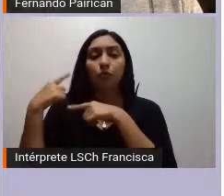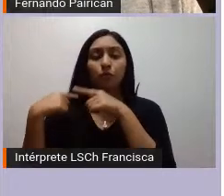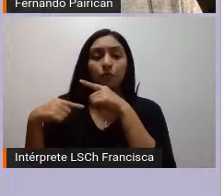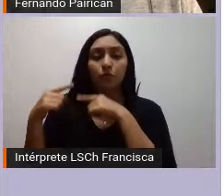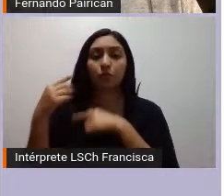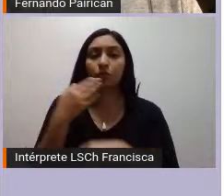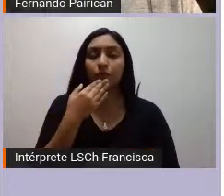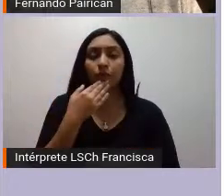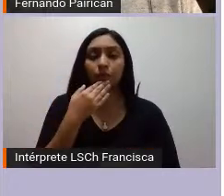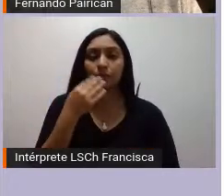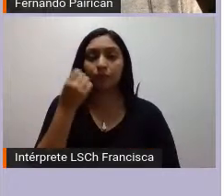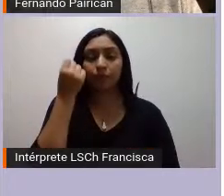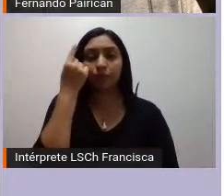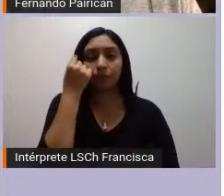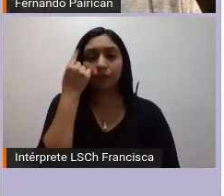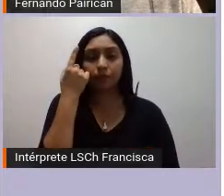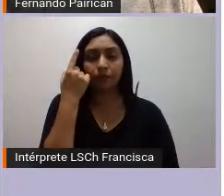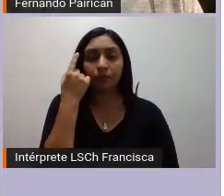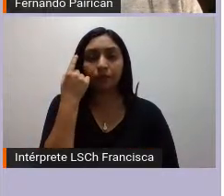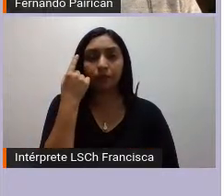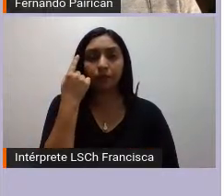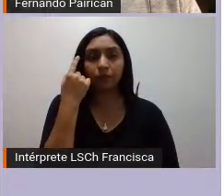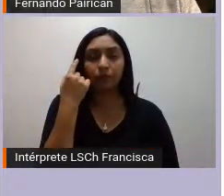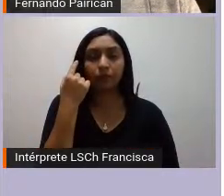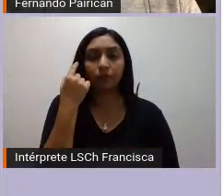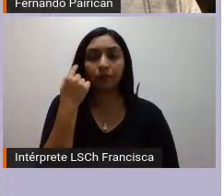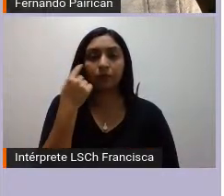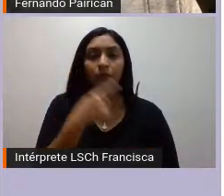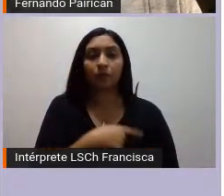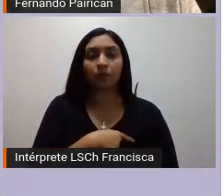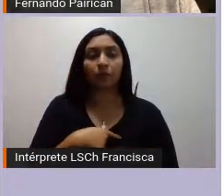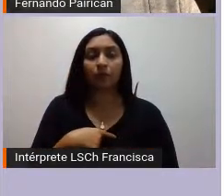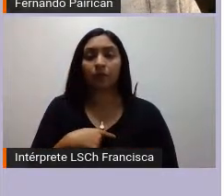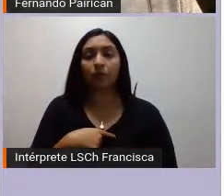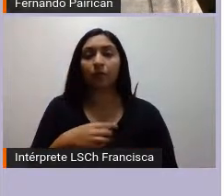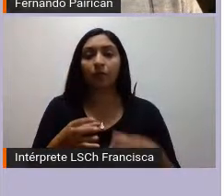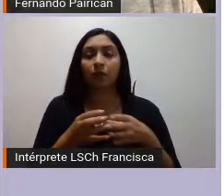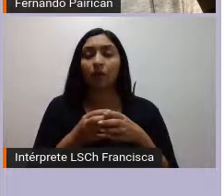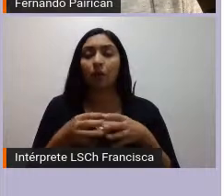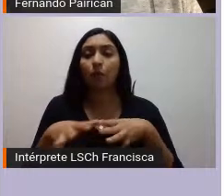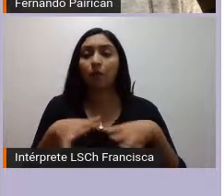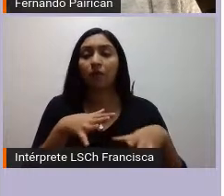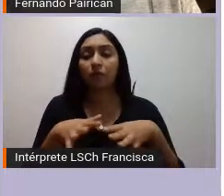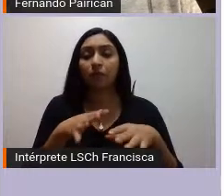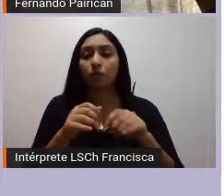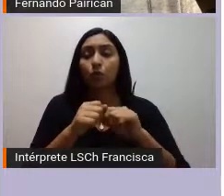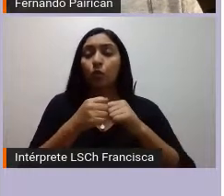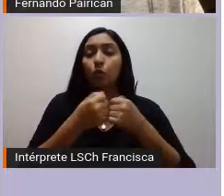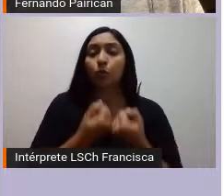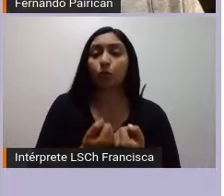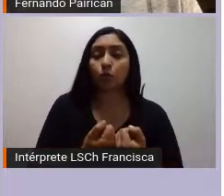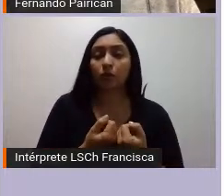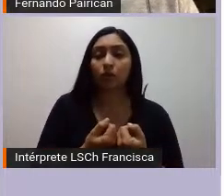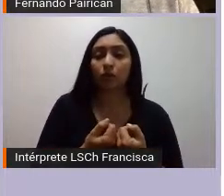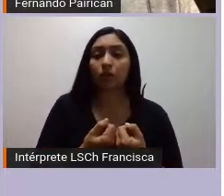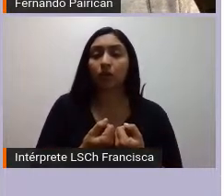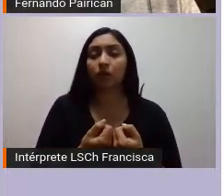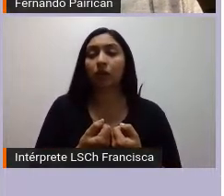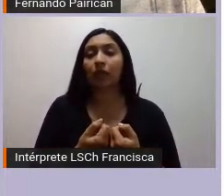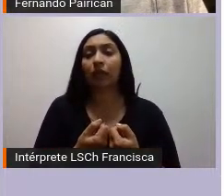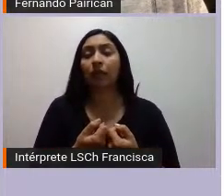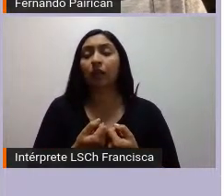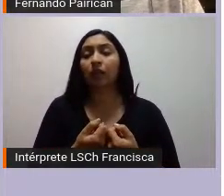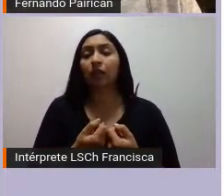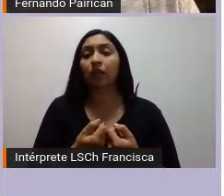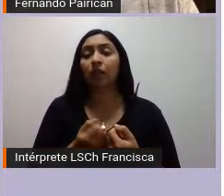lo que va a ser lo que llaman el movimiento rupturista de la autodeterminación y siguiendo a autores mexicanos a autoras